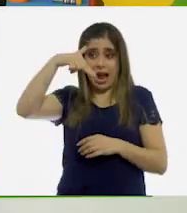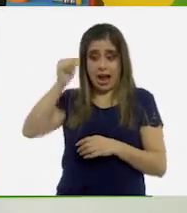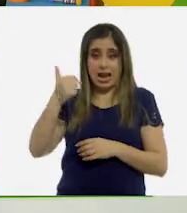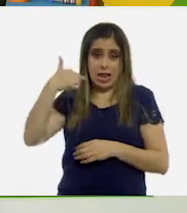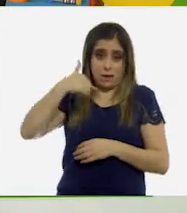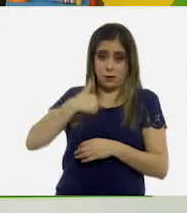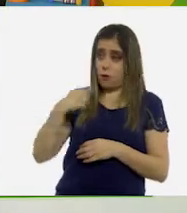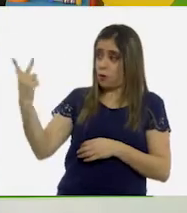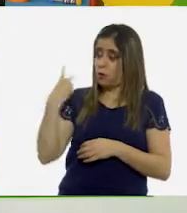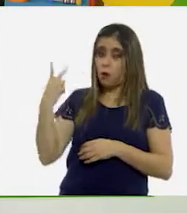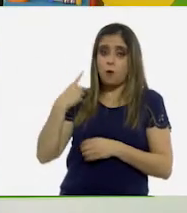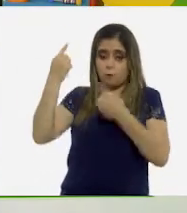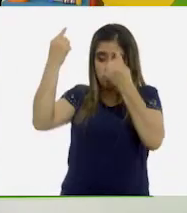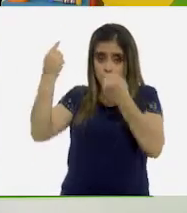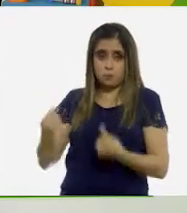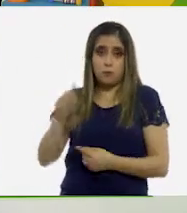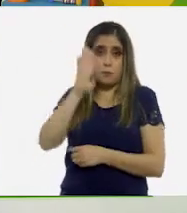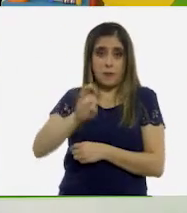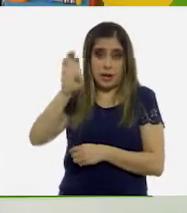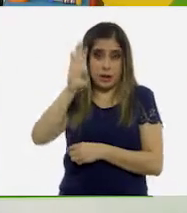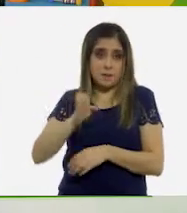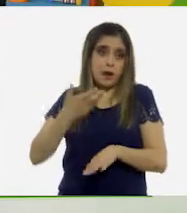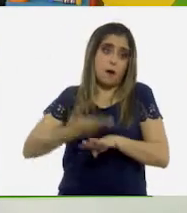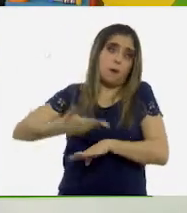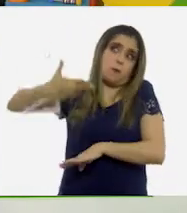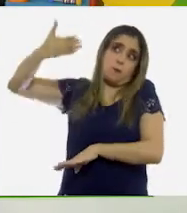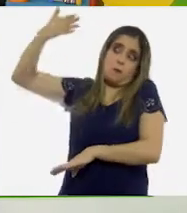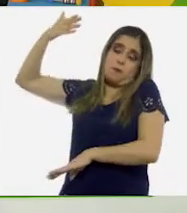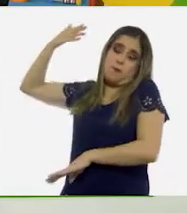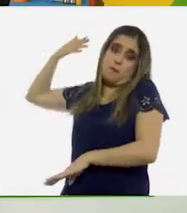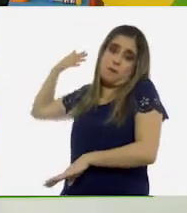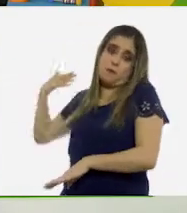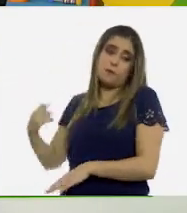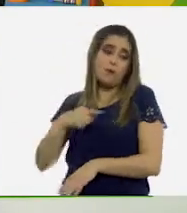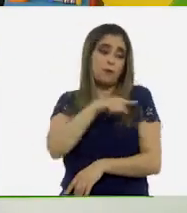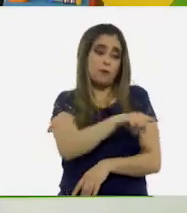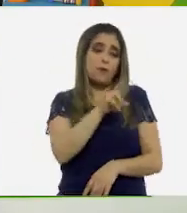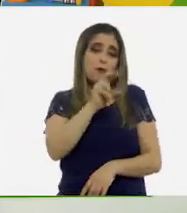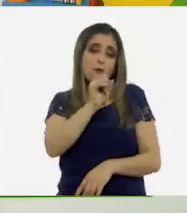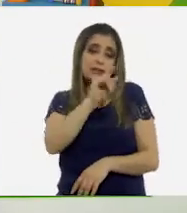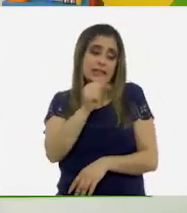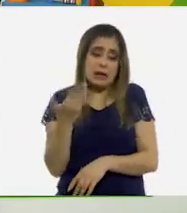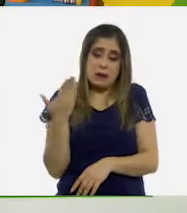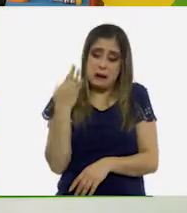fuimos bebés en una época muy diferente a la tuya, Rosita.